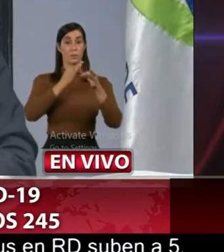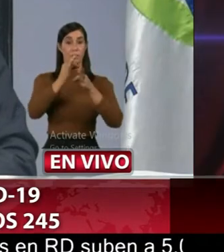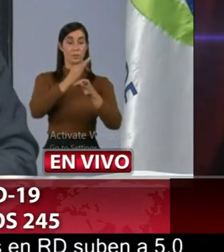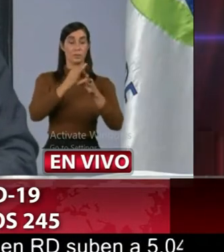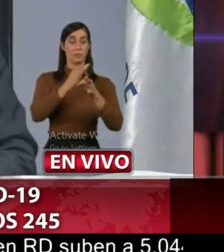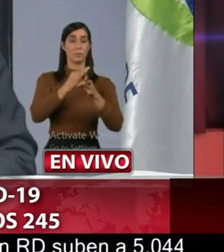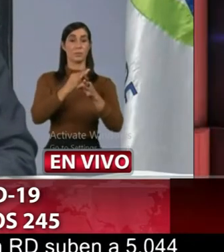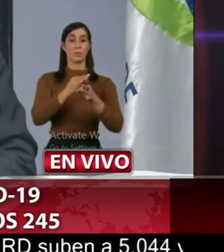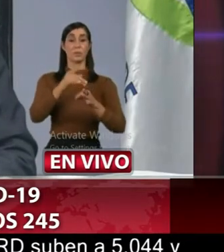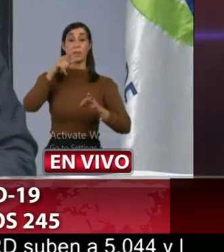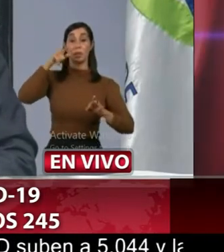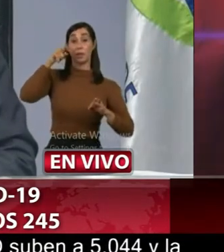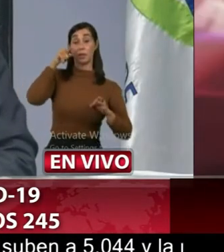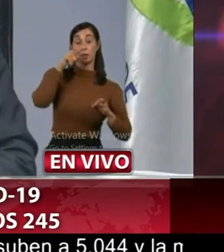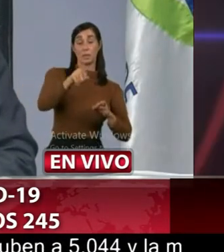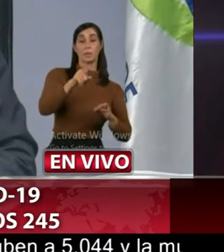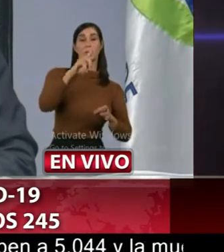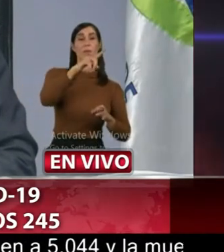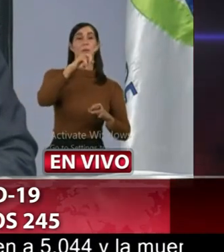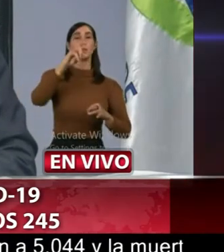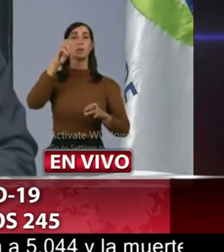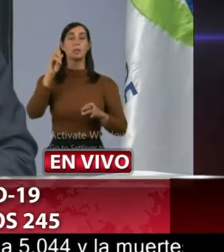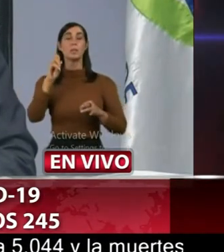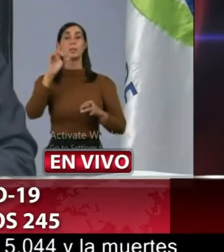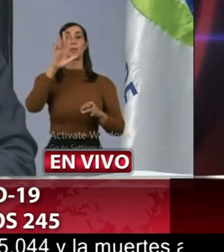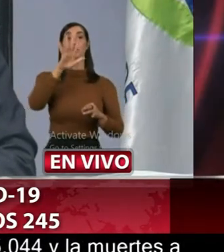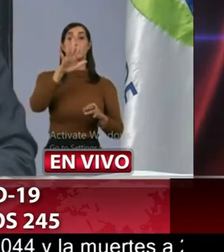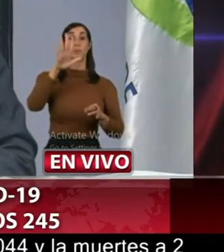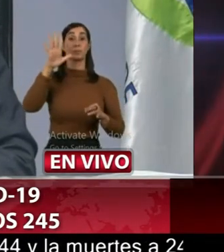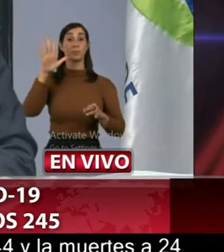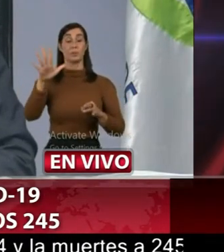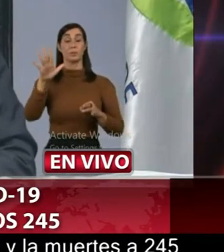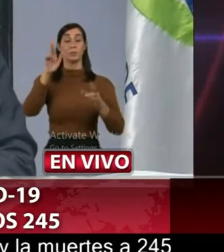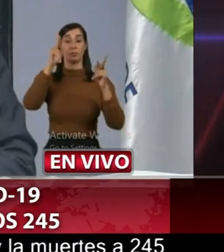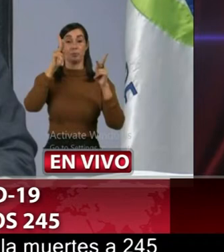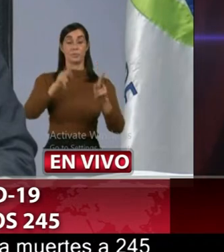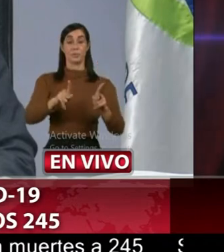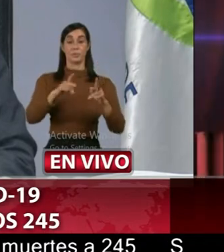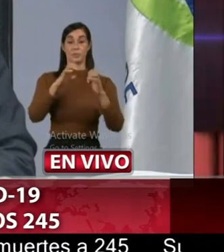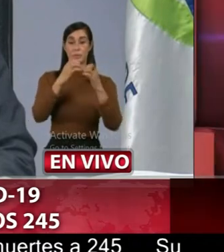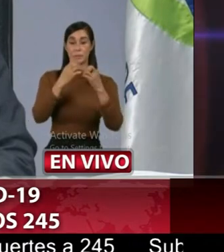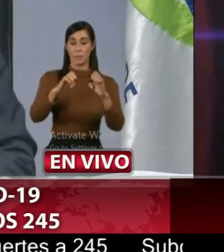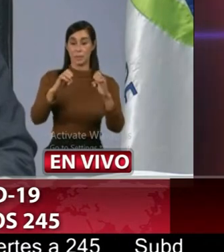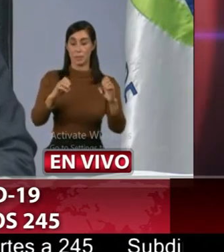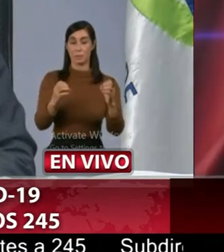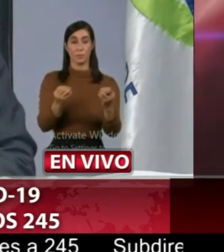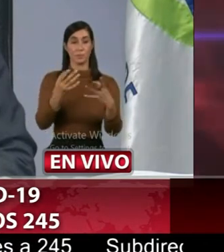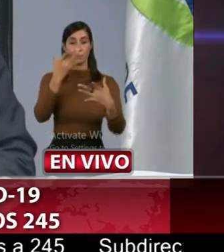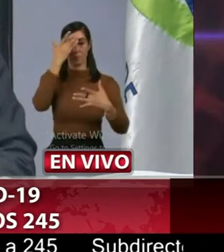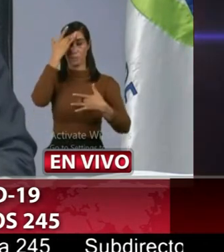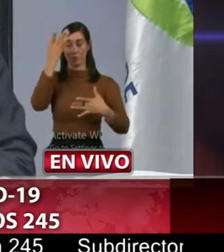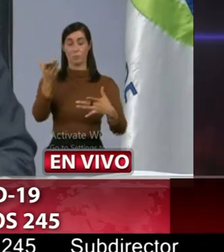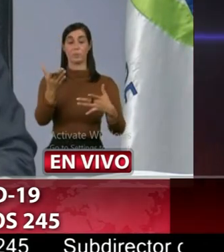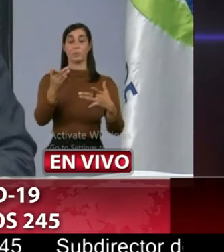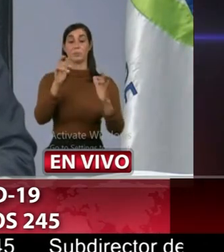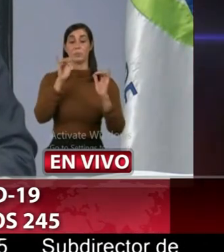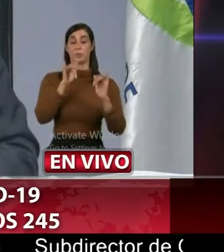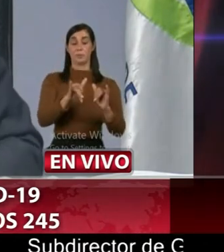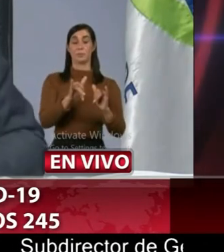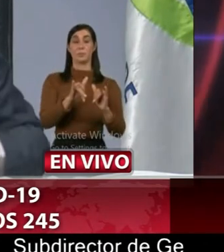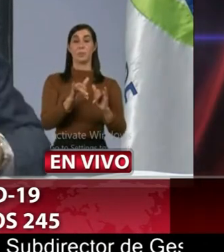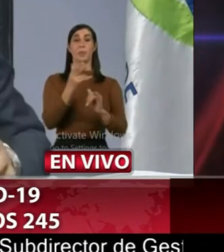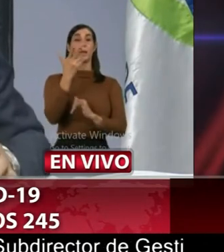y esa vez teníamos ciento cincuenta y cinco personas en usi que fue el día trece de marzo